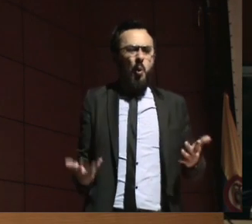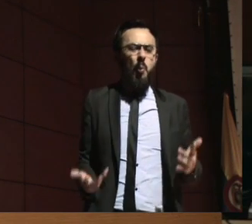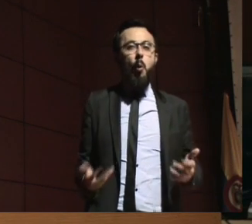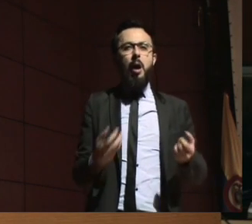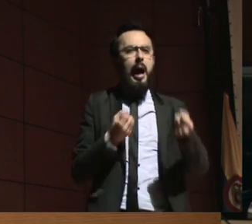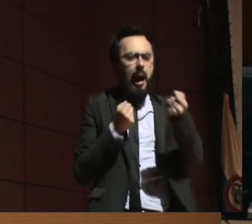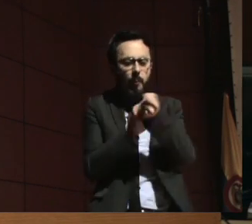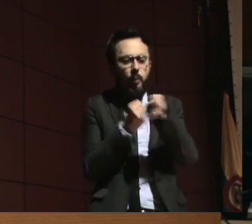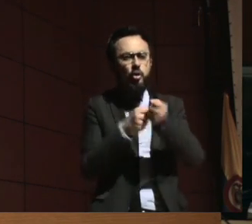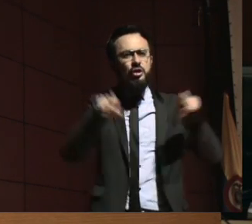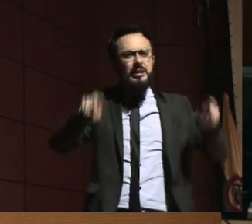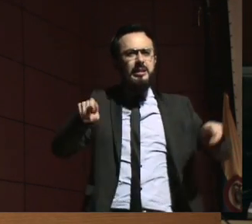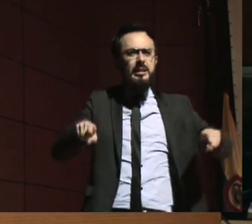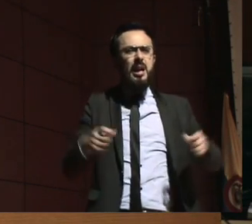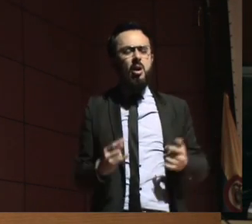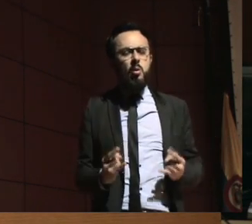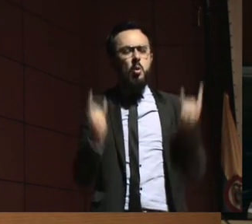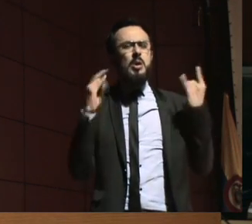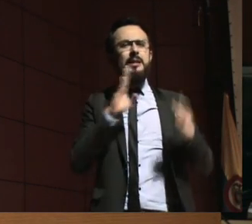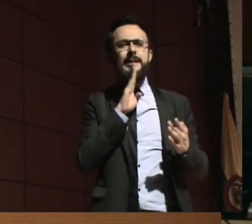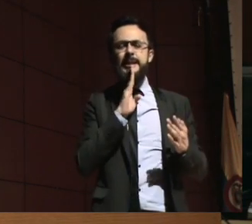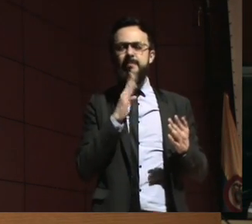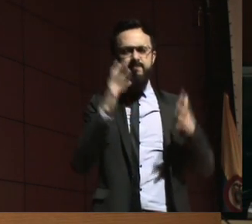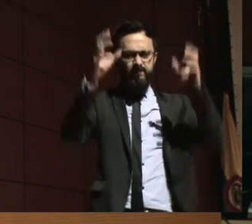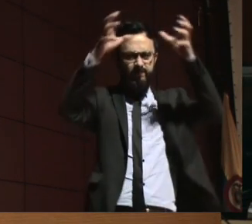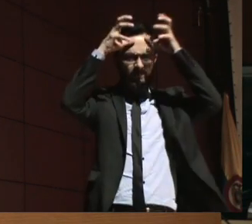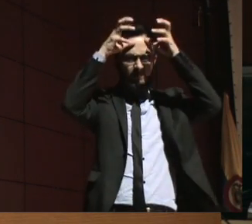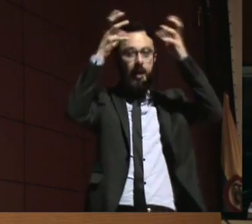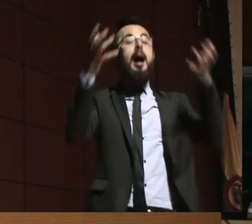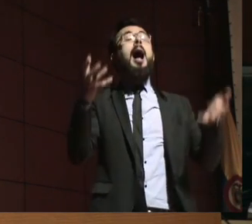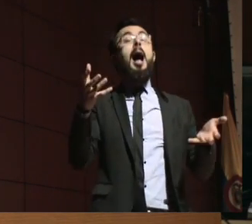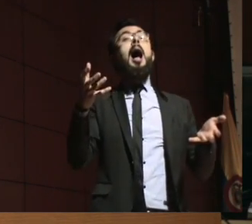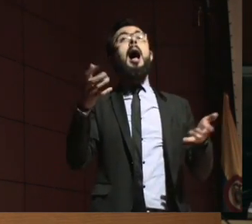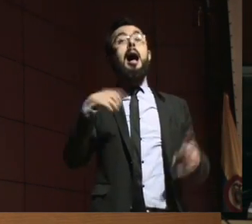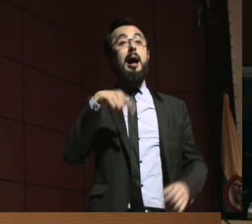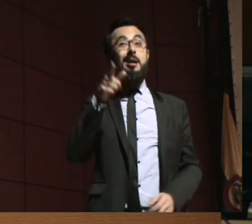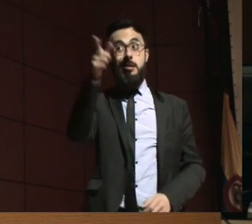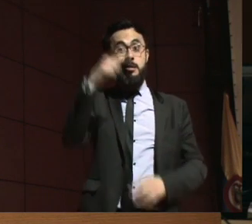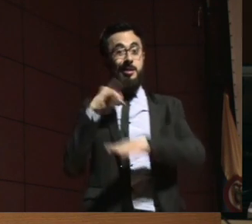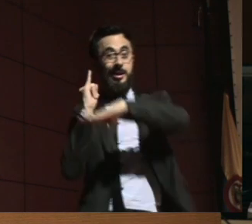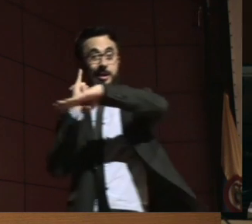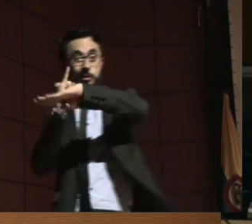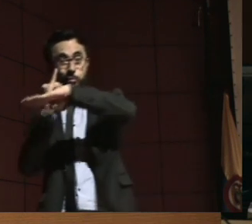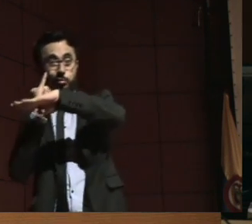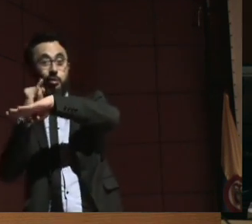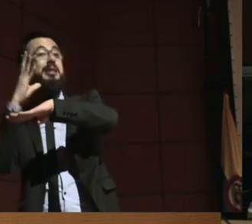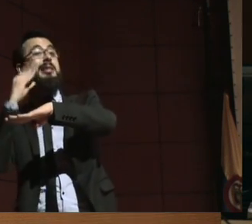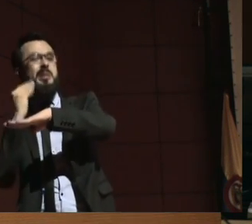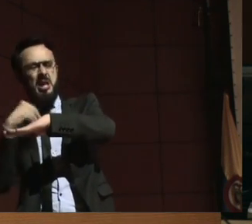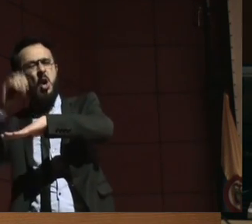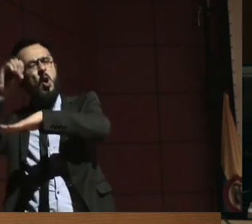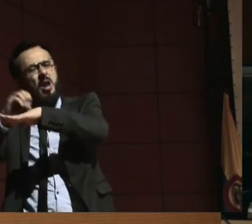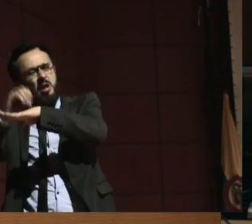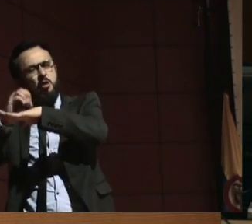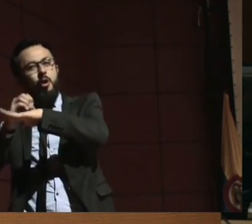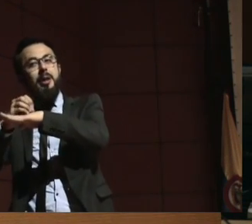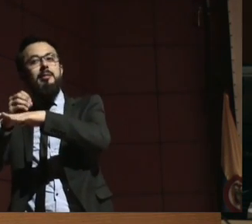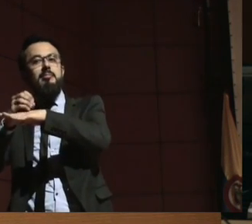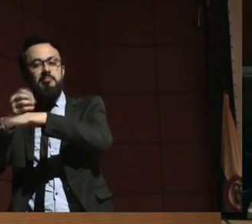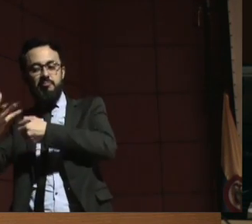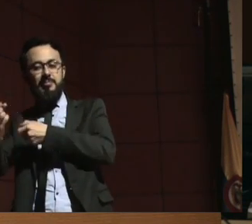apoyos están en las instituciones que han trabajado con personas con discapacidad, o en organizaciones